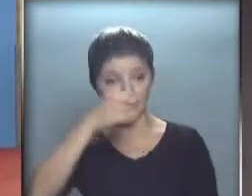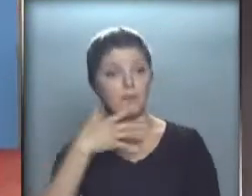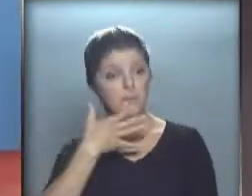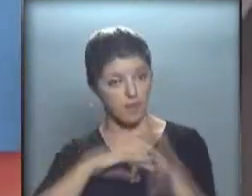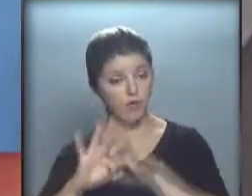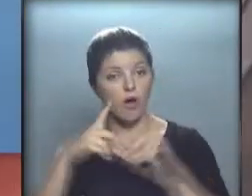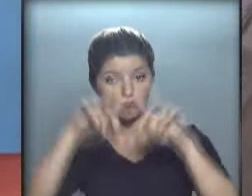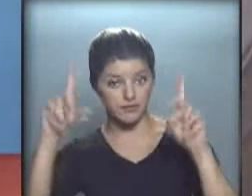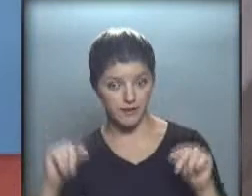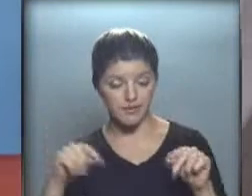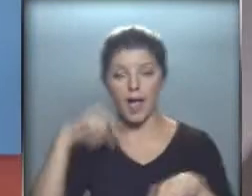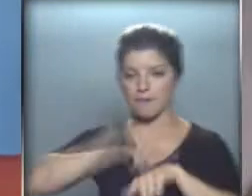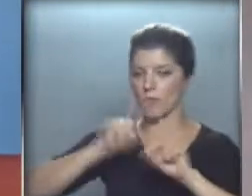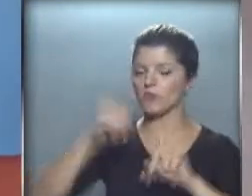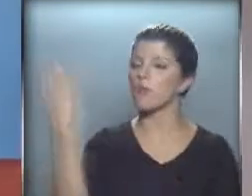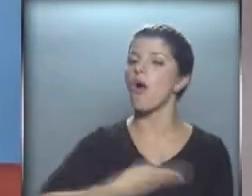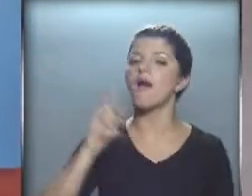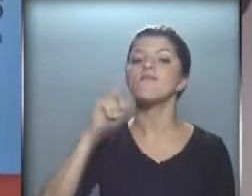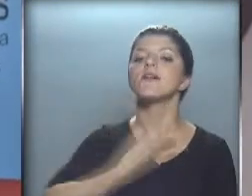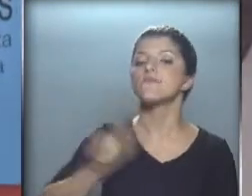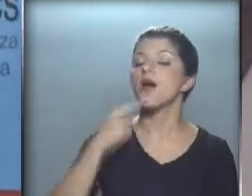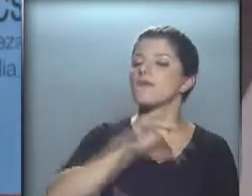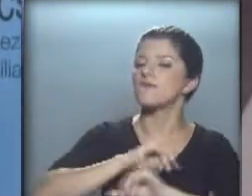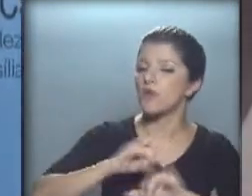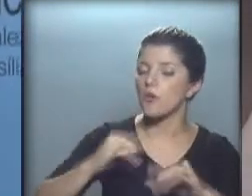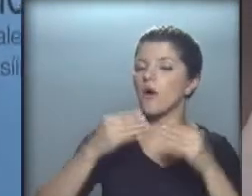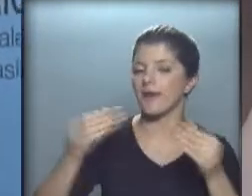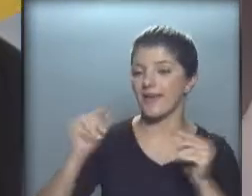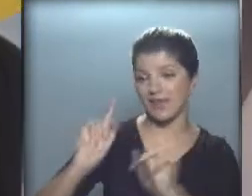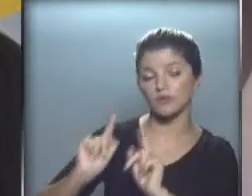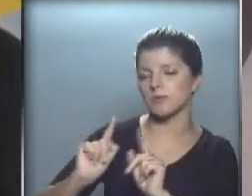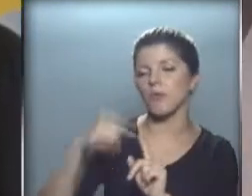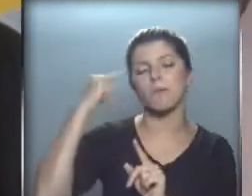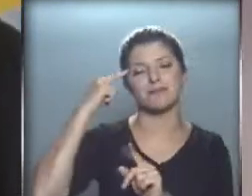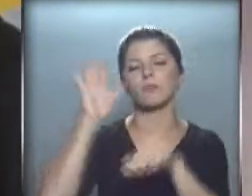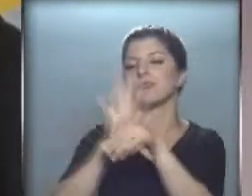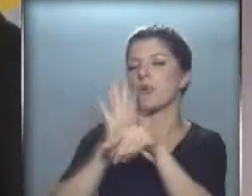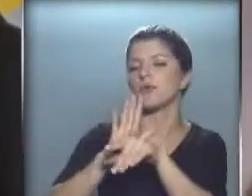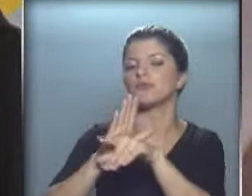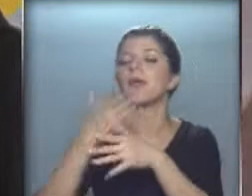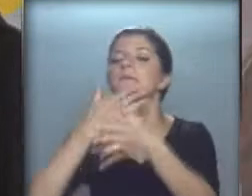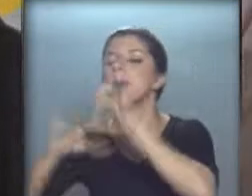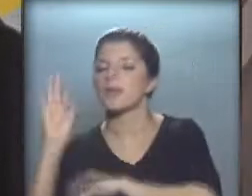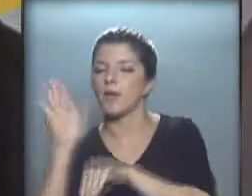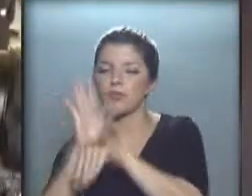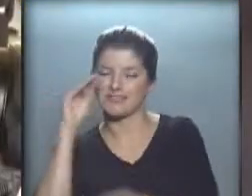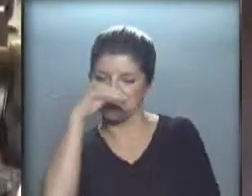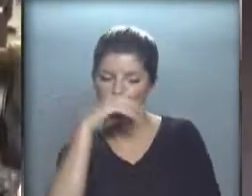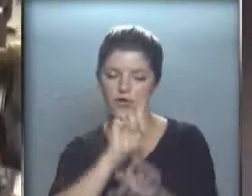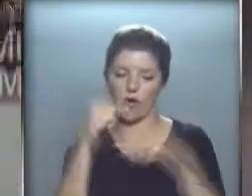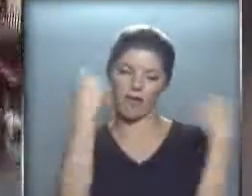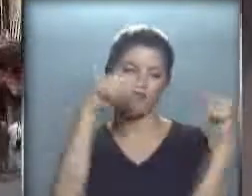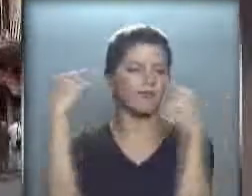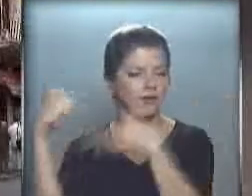entradas. En tanto, la FIFA emitió un comunicado donde afirma que esto no debe ser confundido con las actividades en el mercado